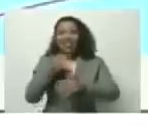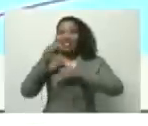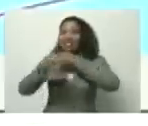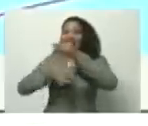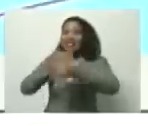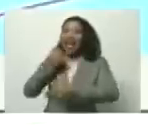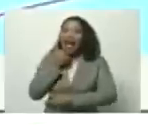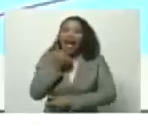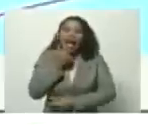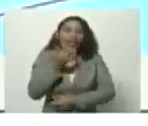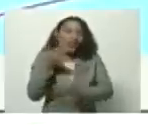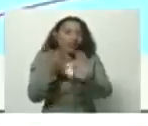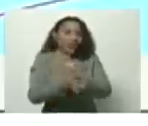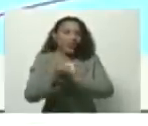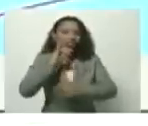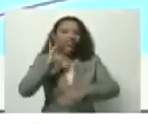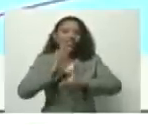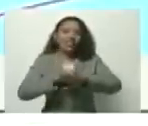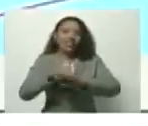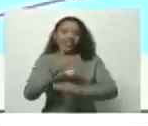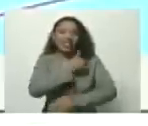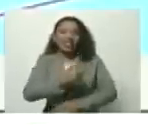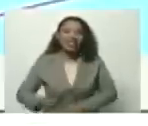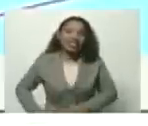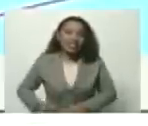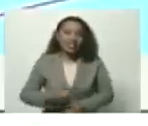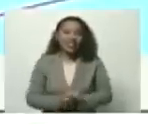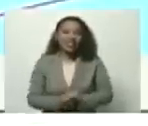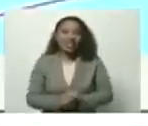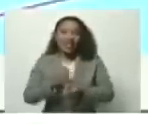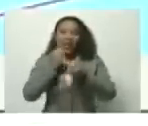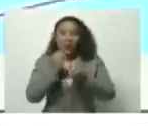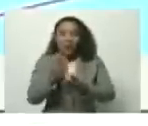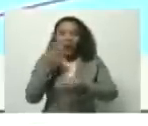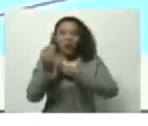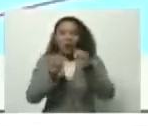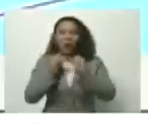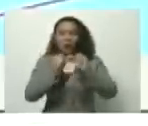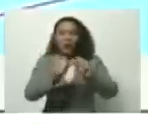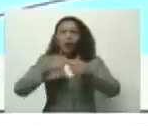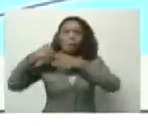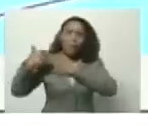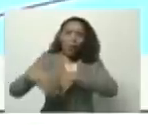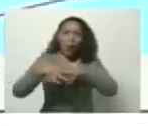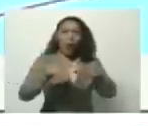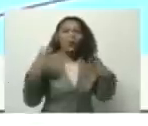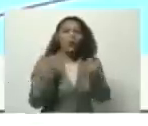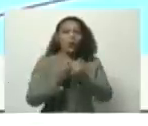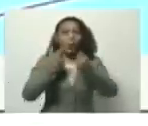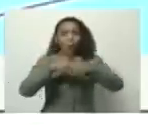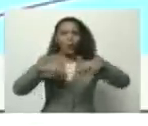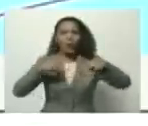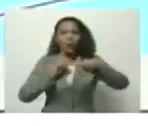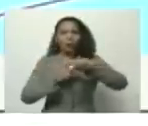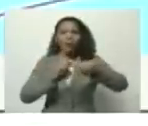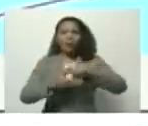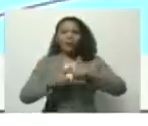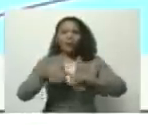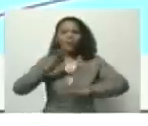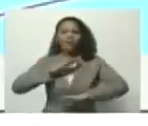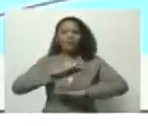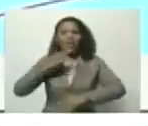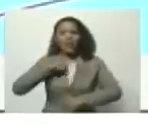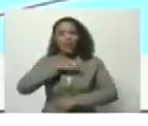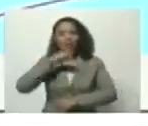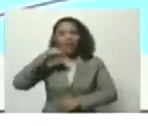sobre estos anuncios que hizo ayer el presidente y bueno de cómo seguir marchando juntos por la prosperidad y el bienestar de nuestro